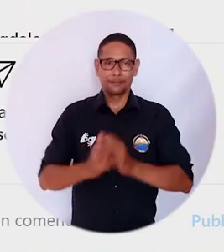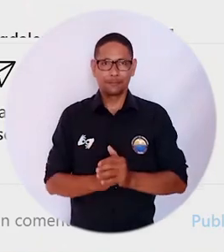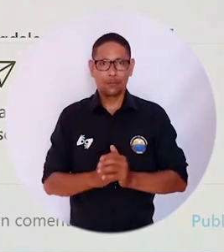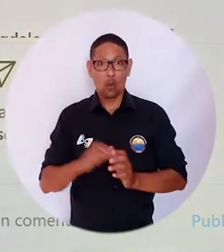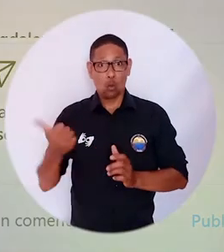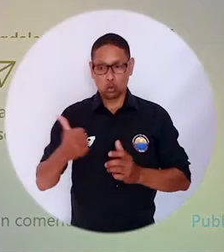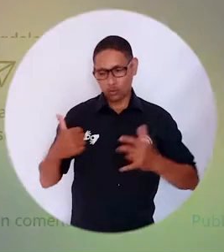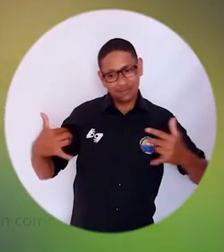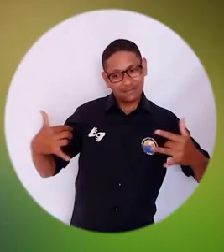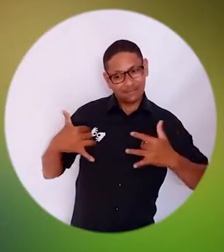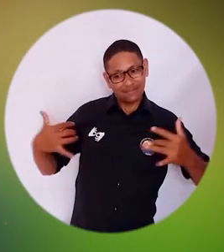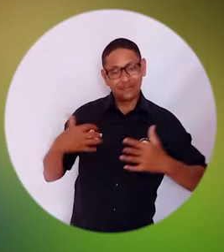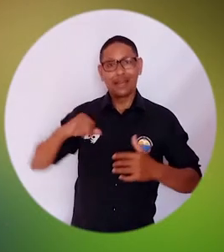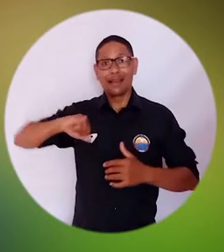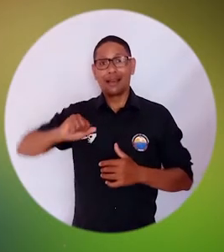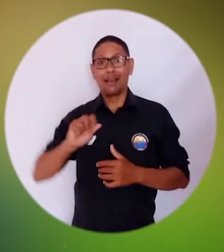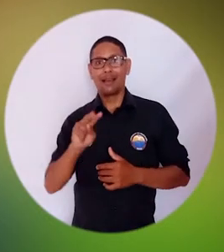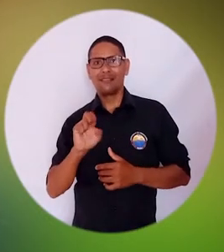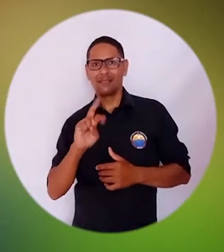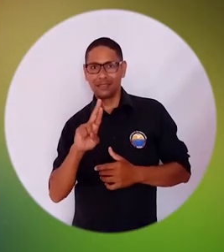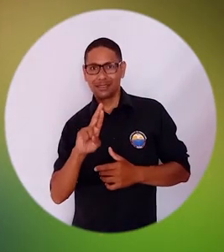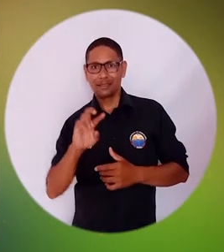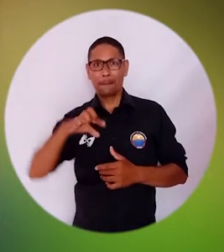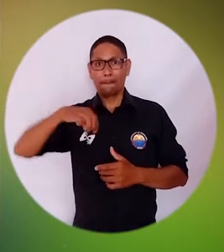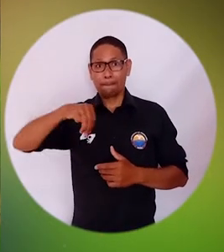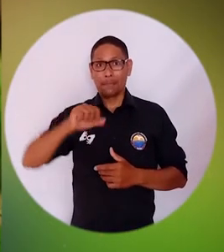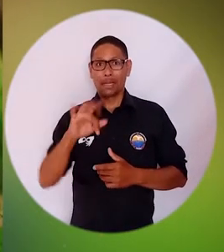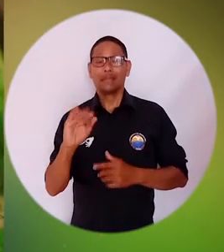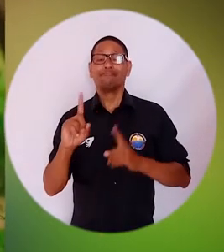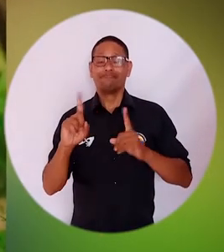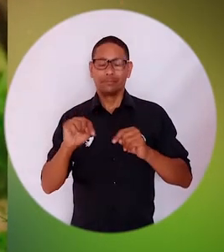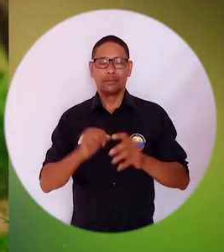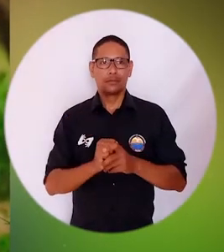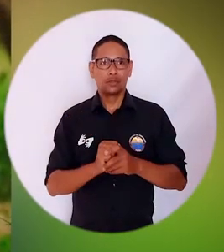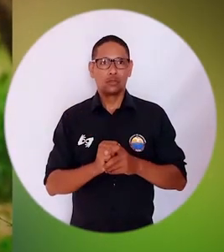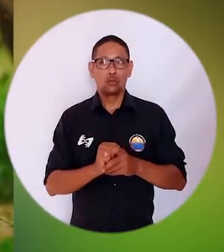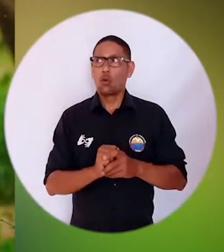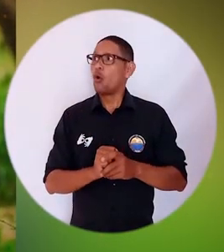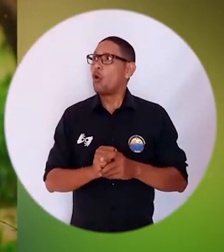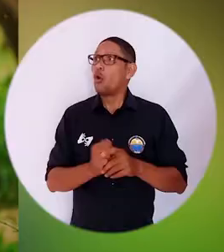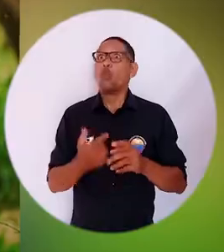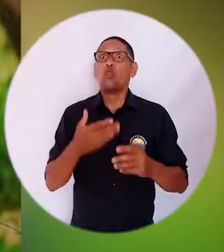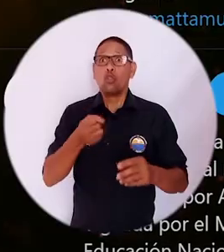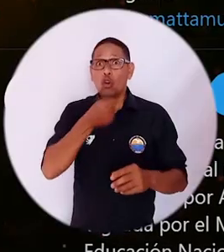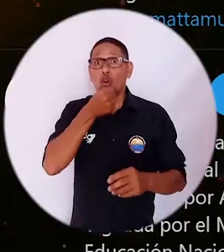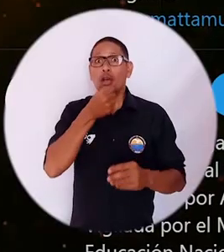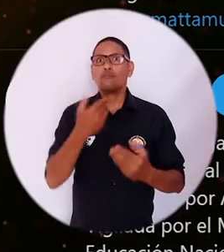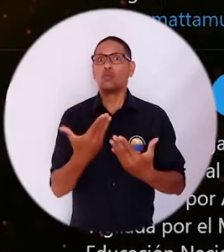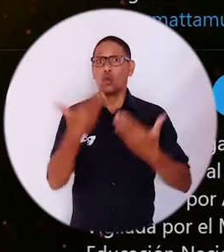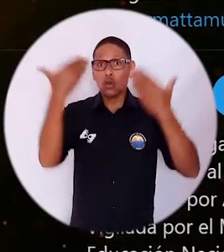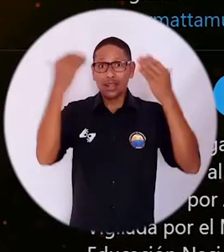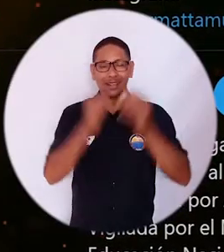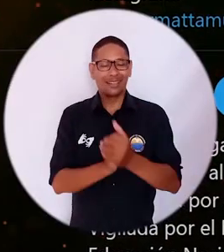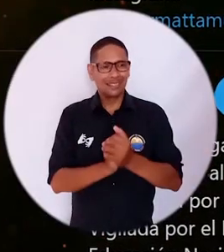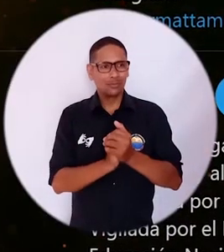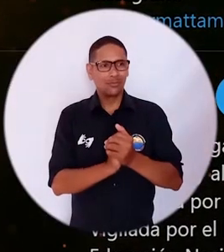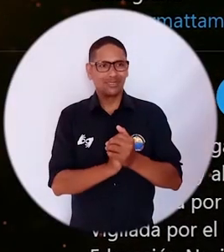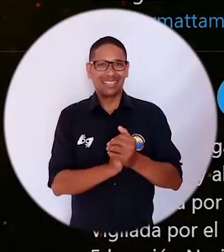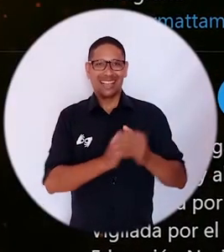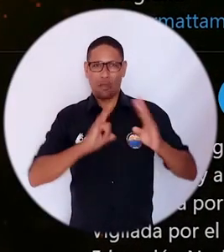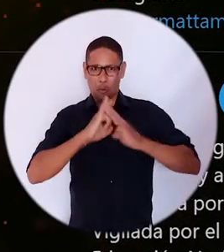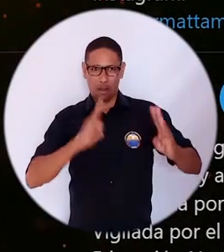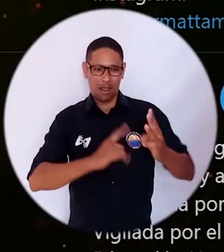nombre de la región. Por su parte, el acordeonero Javier Mata también se sintió parte de esta celebración. Celebro la gran noticia de